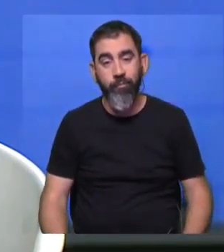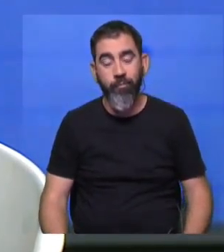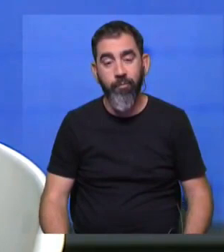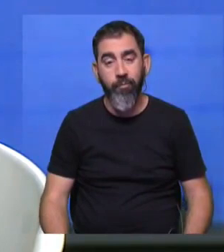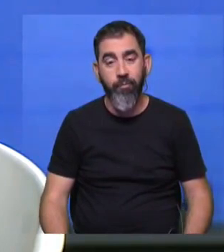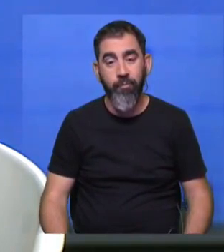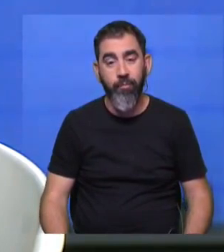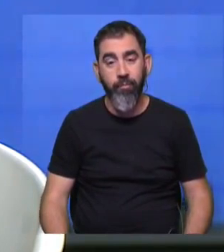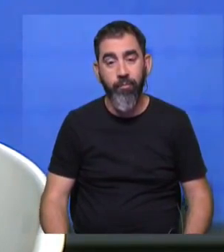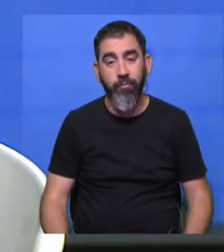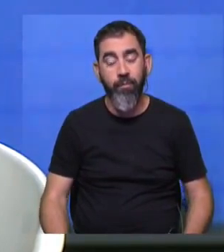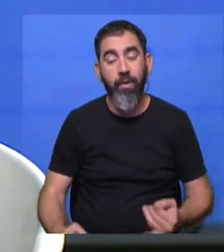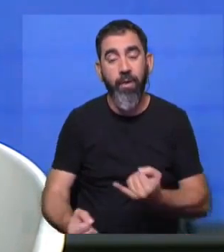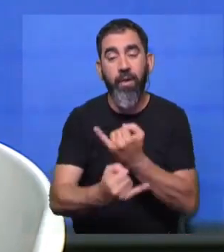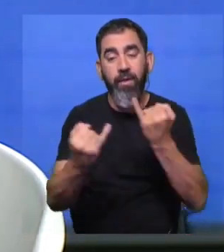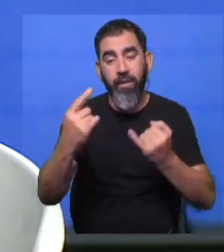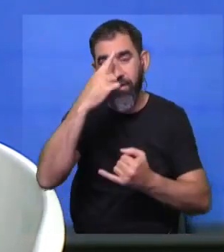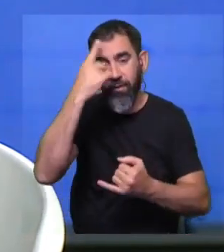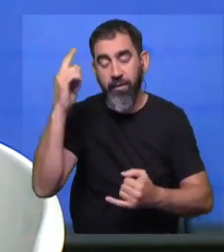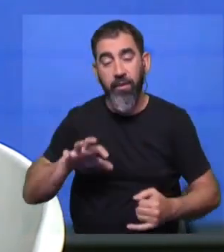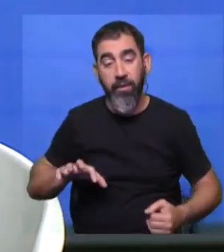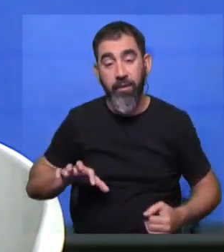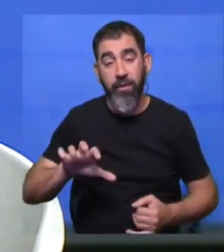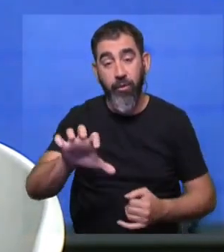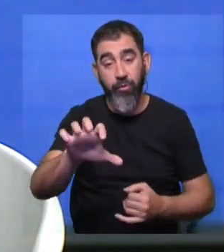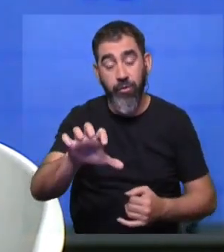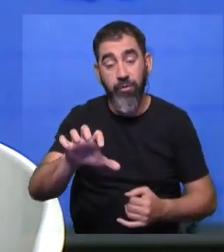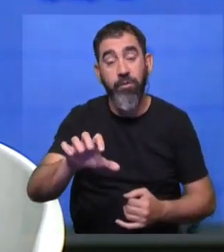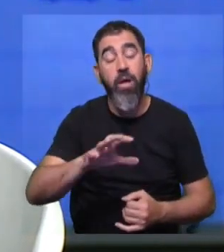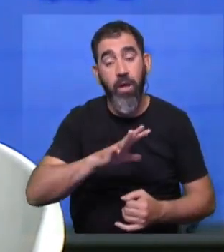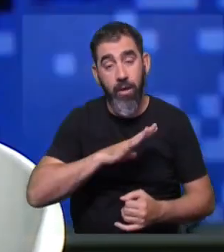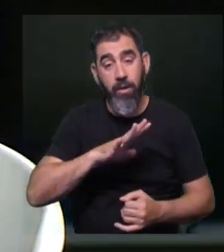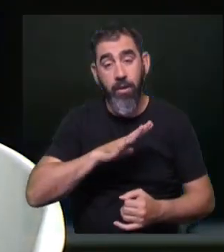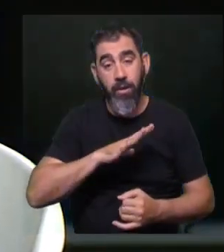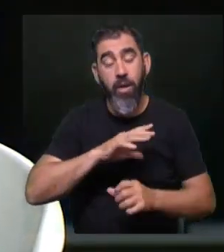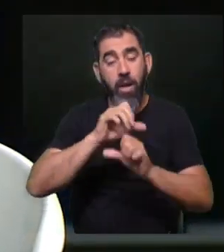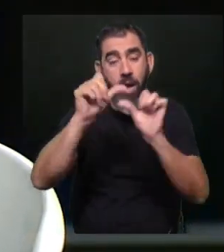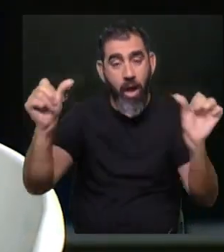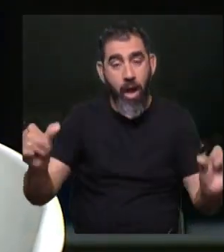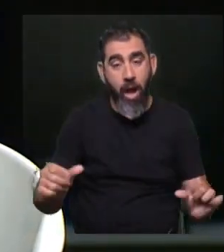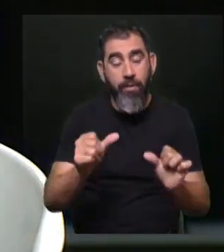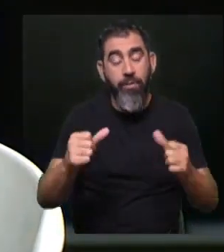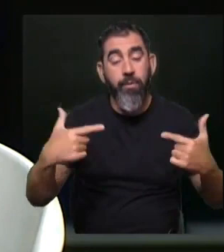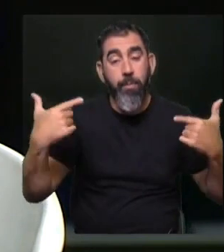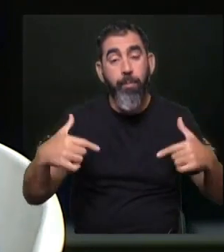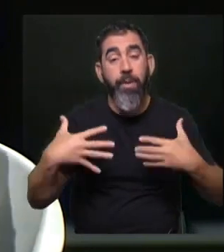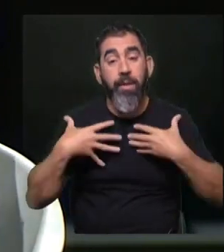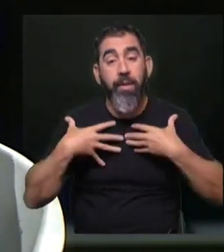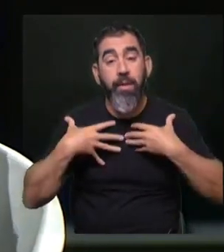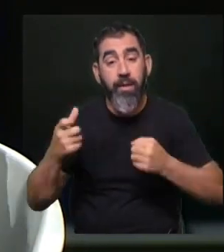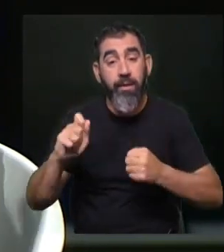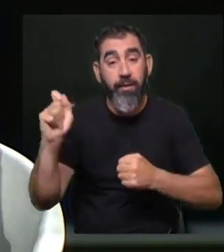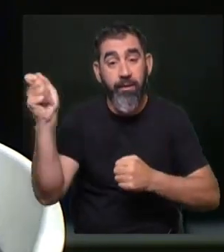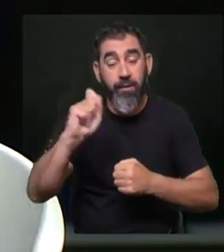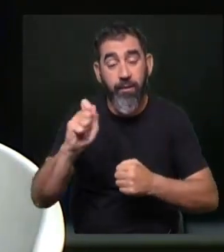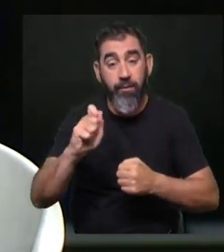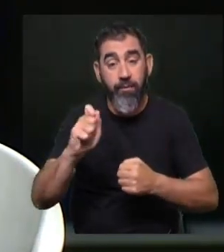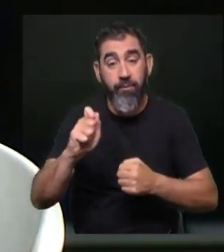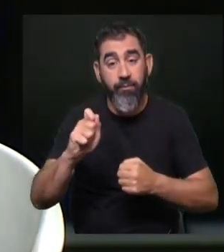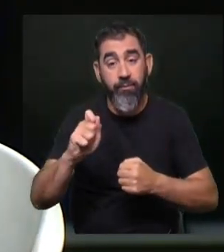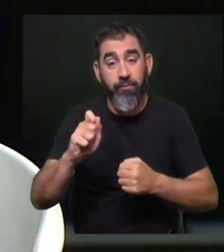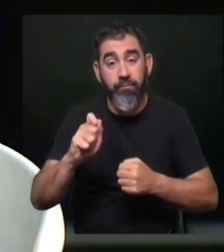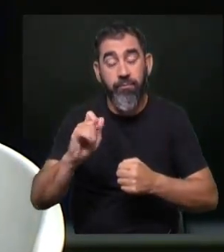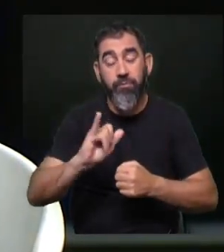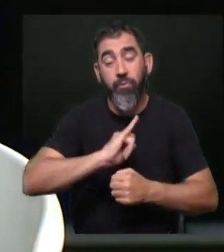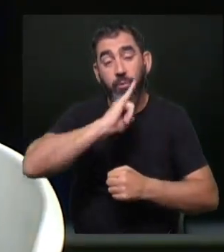en el Día Internacional del Cáncer de Mama, hubo un evento por parte del Ministerio de Salud Pública, donde parte de lo que se